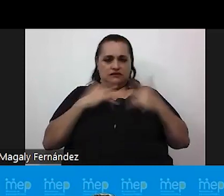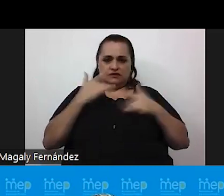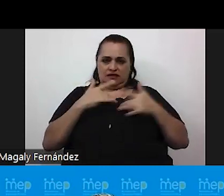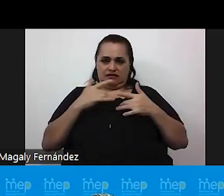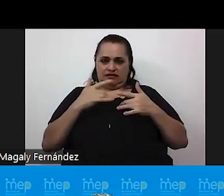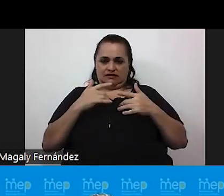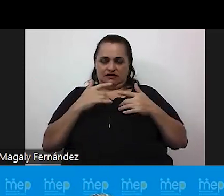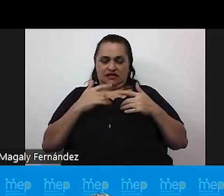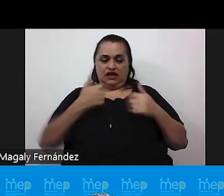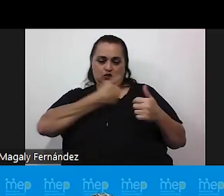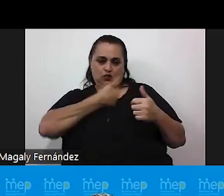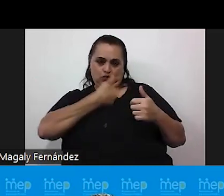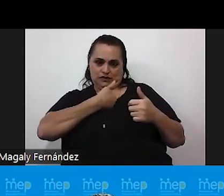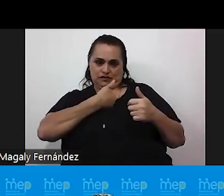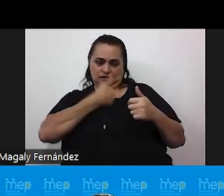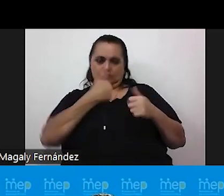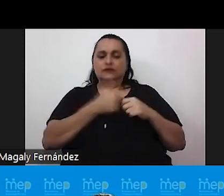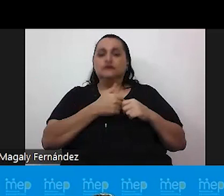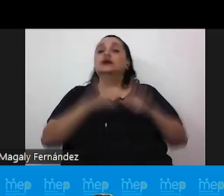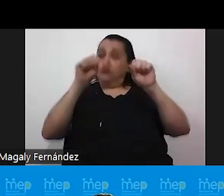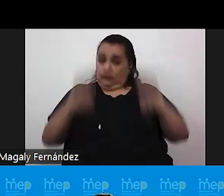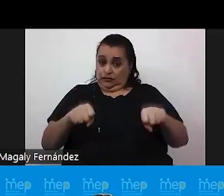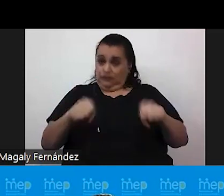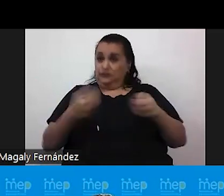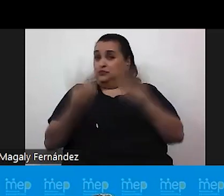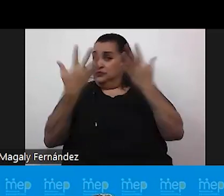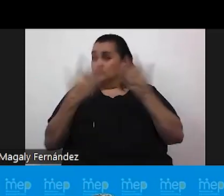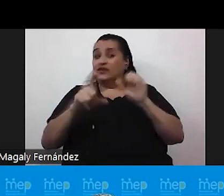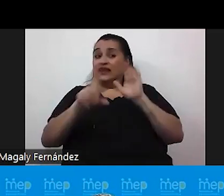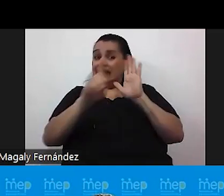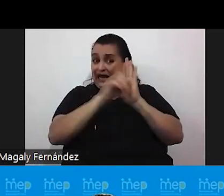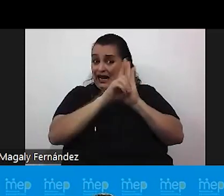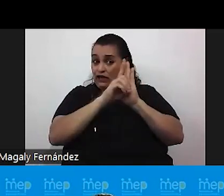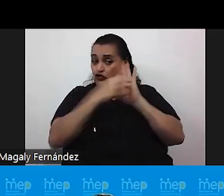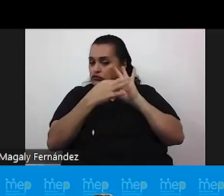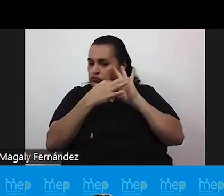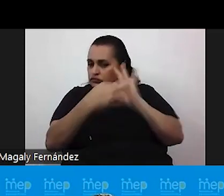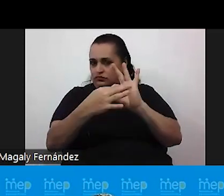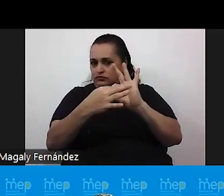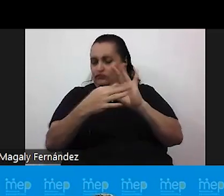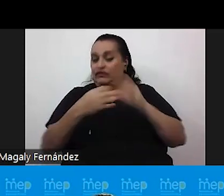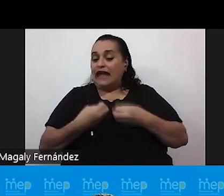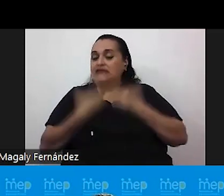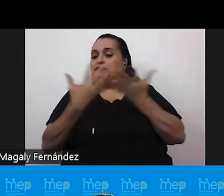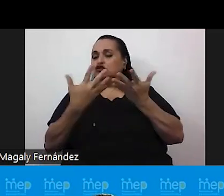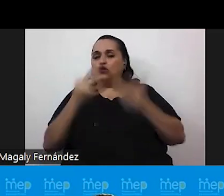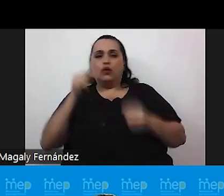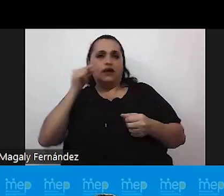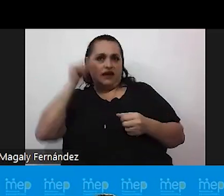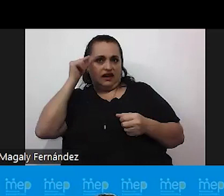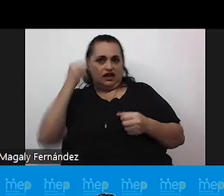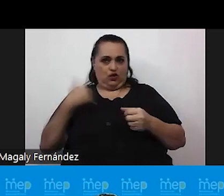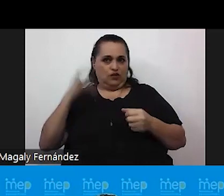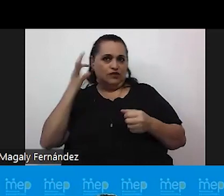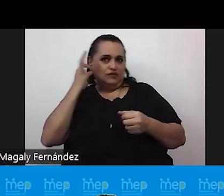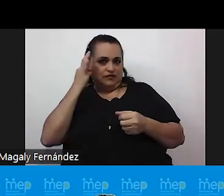con nosotros mismos. Y por eso es que muchos de los derechos también están asociados a la expresión del género. Y más adelante vamos